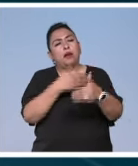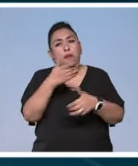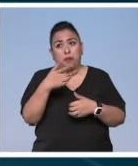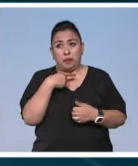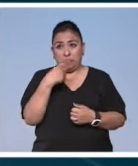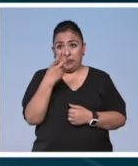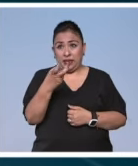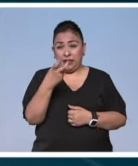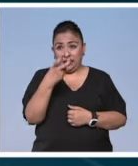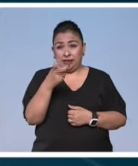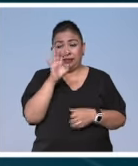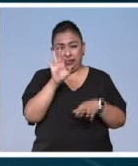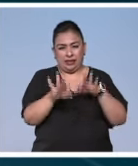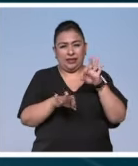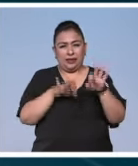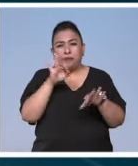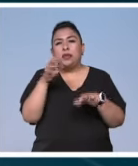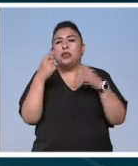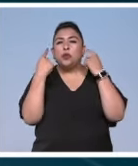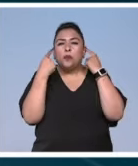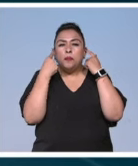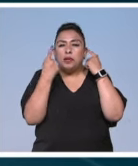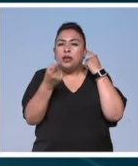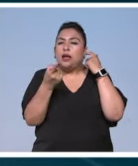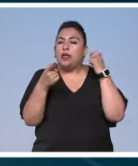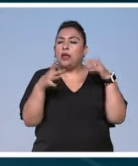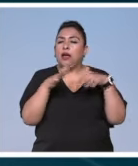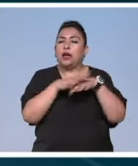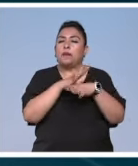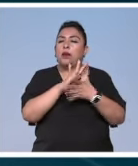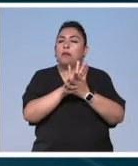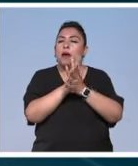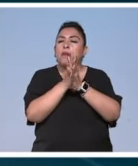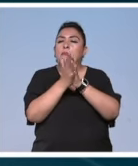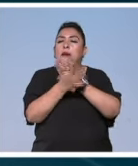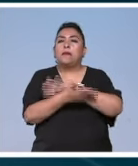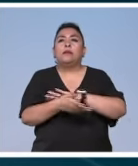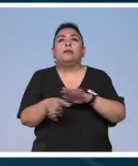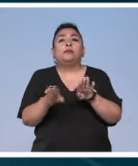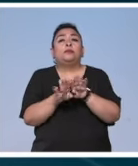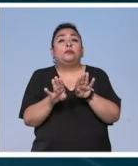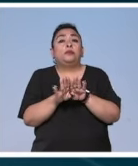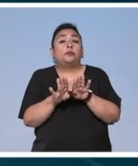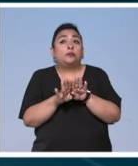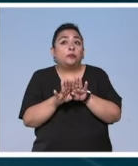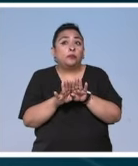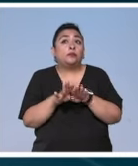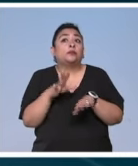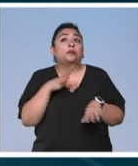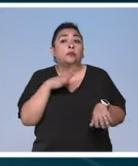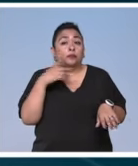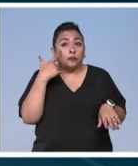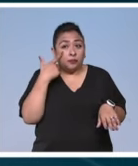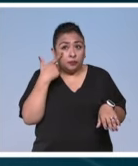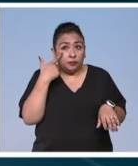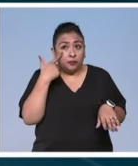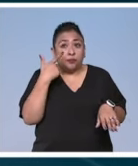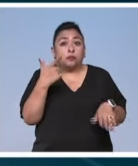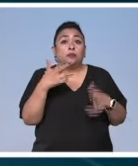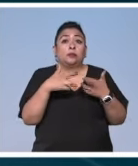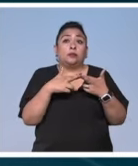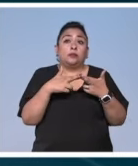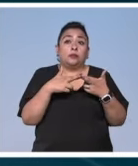tratamiento, esa mirada fue cambiando. Precisamente por la manera en la que me estaba dando cuenta que las